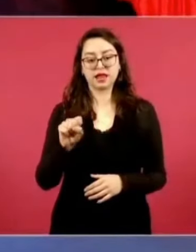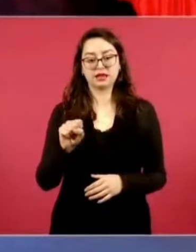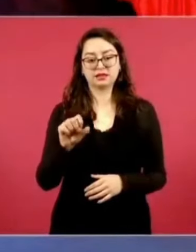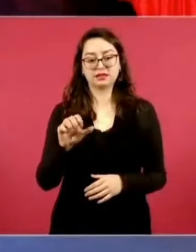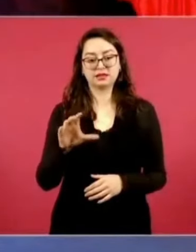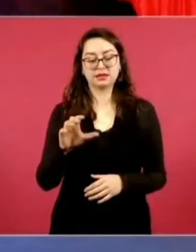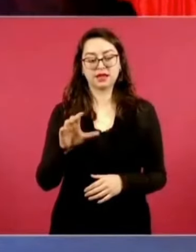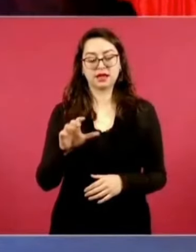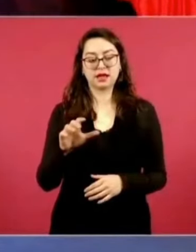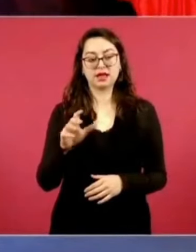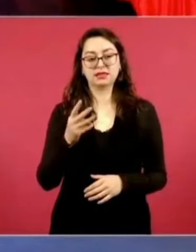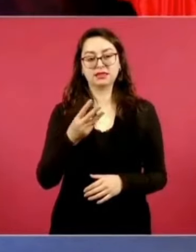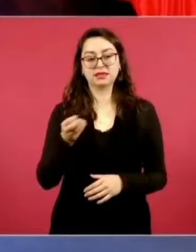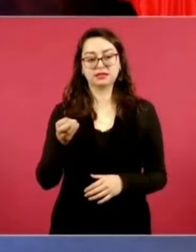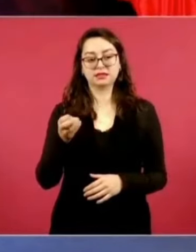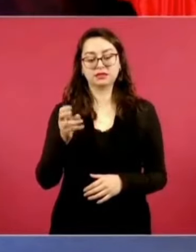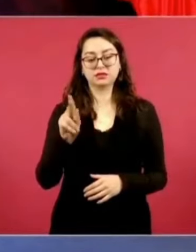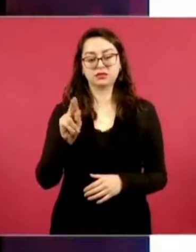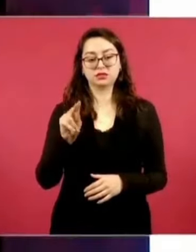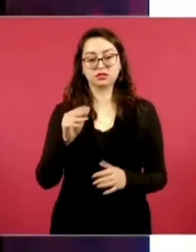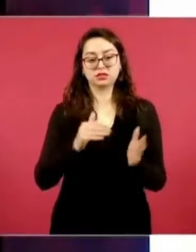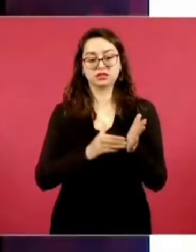trescientos ochenta millones.